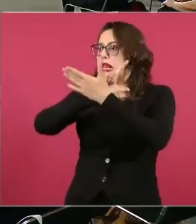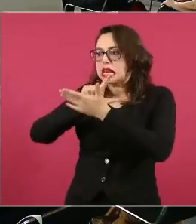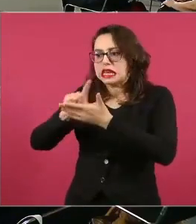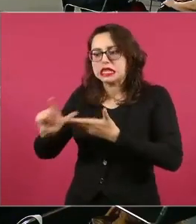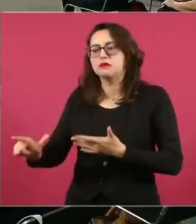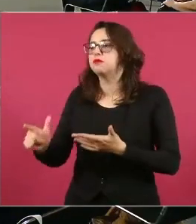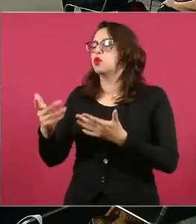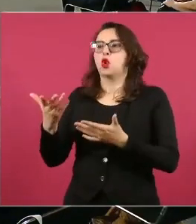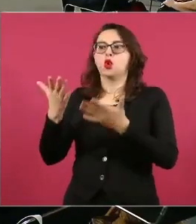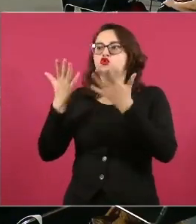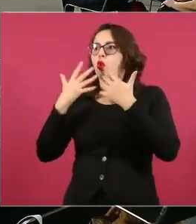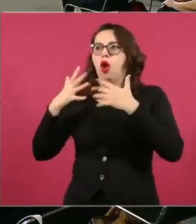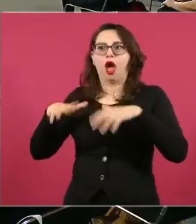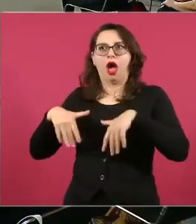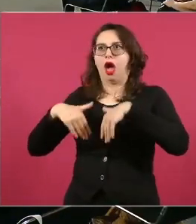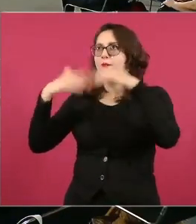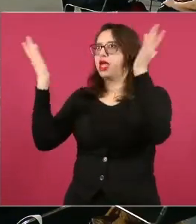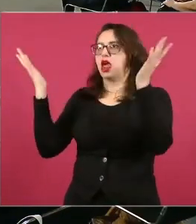Medio Ambiente.